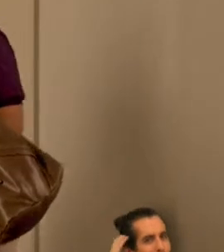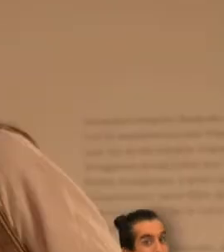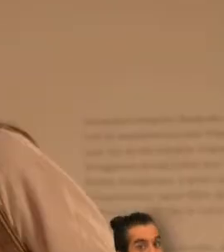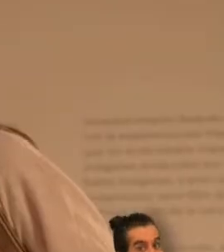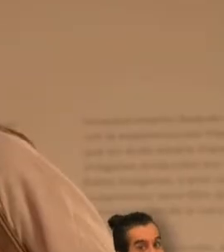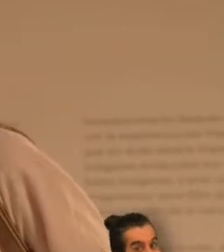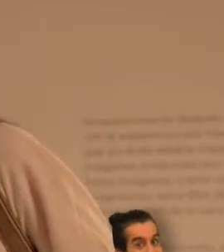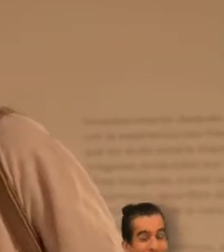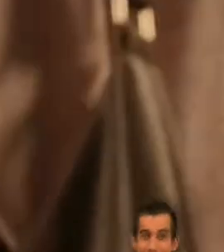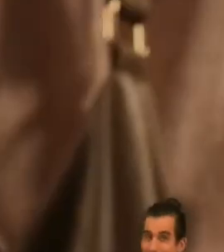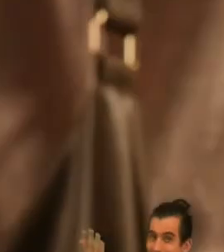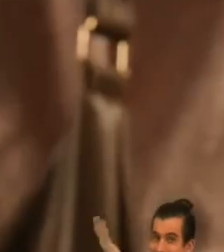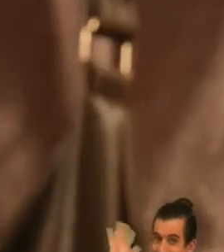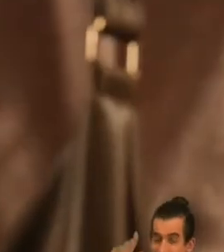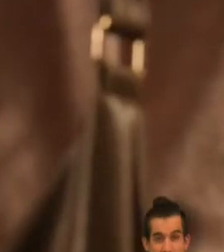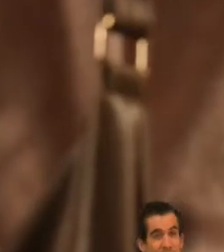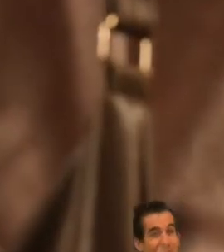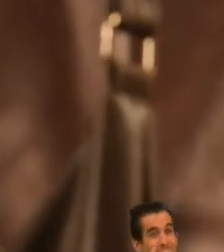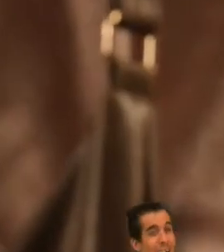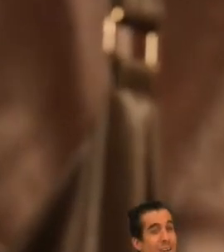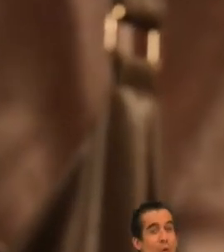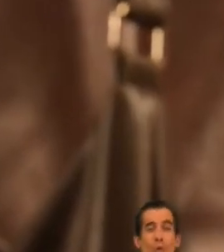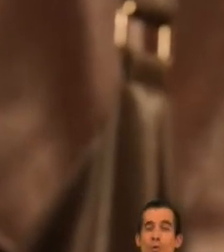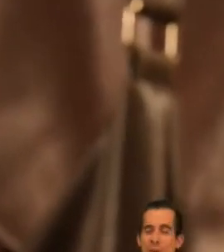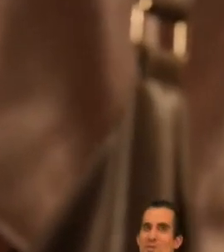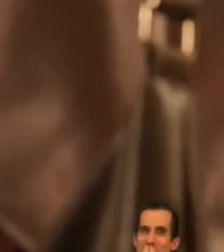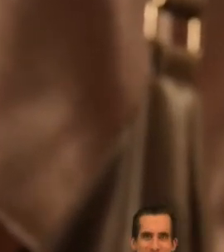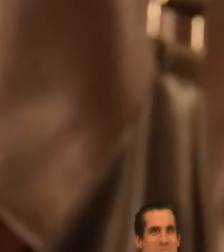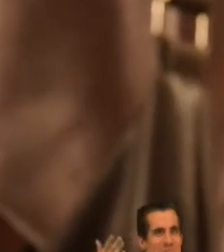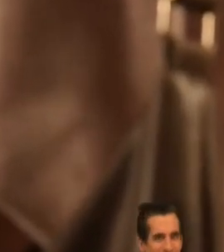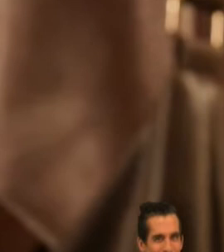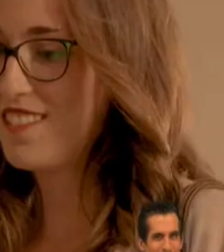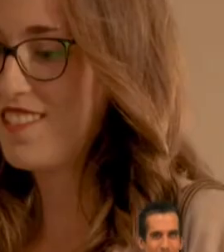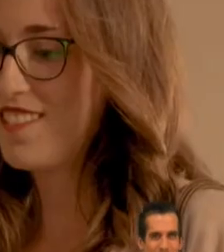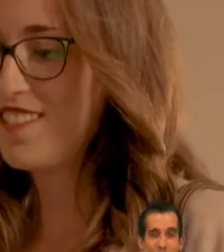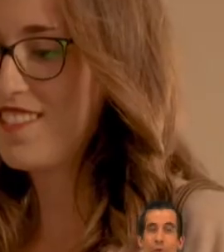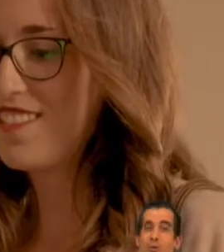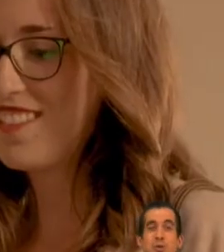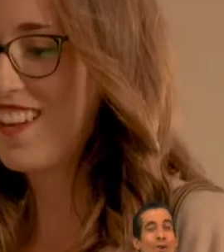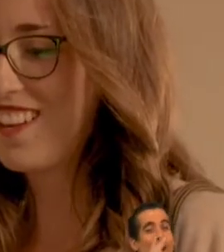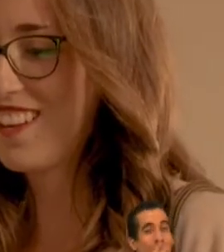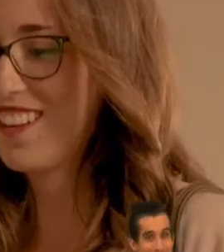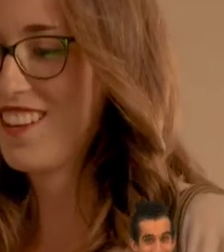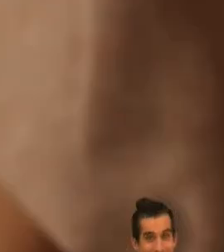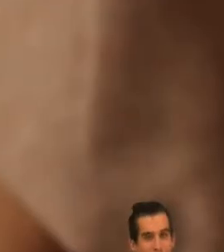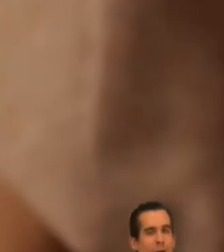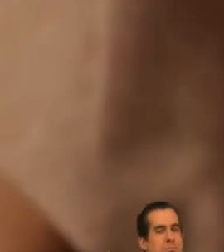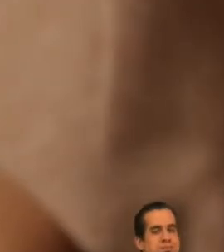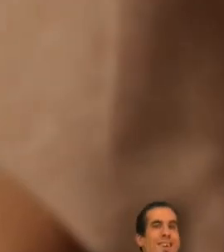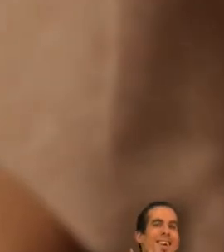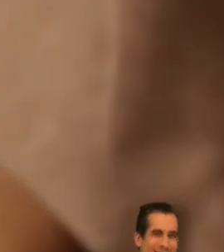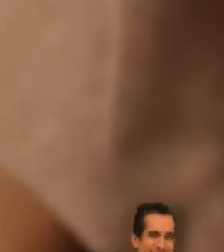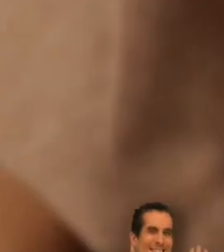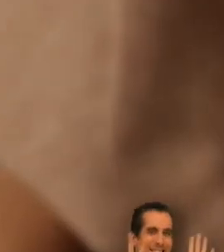PACA buenos días hola les doy la bienvenida a la Bienal de Arte con el Forneo Fundación 11 presenta